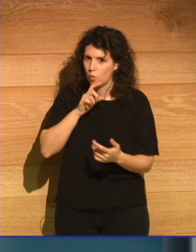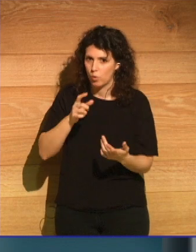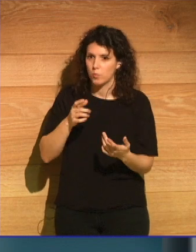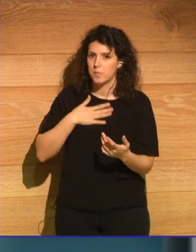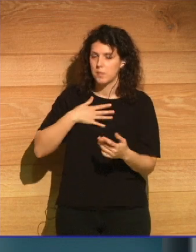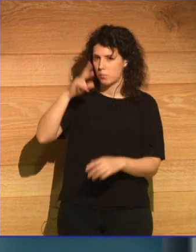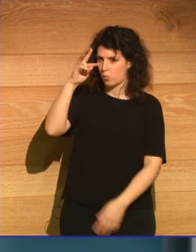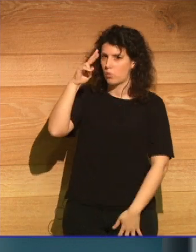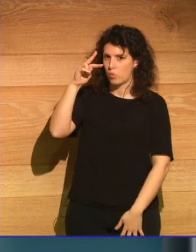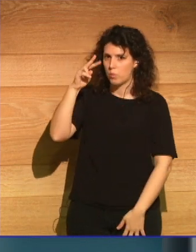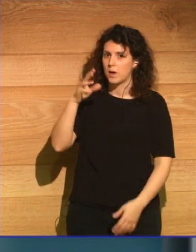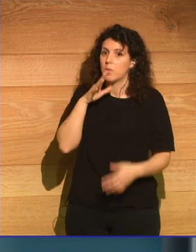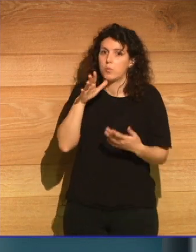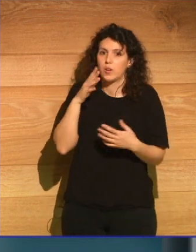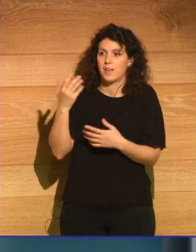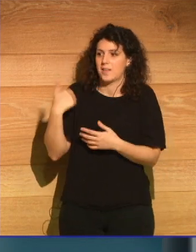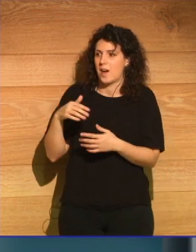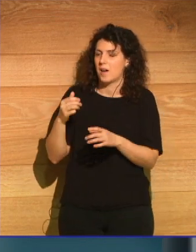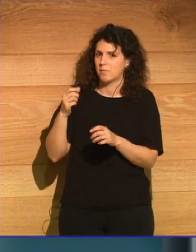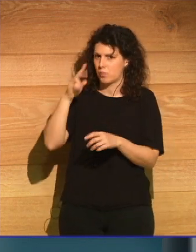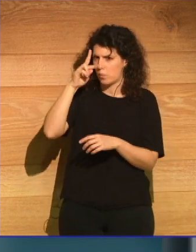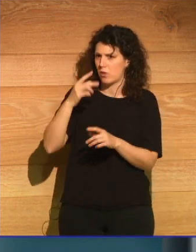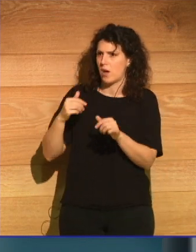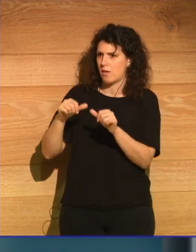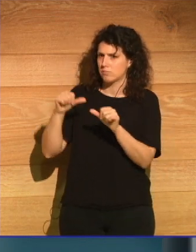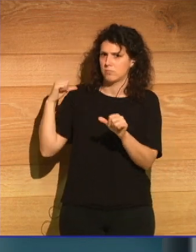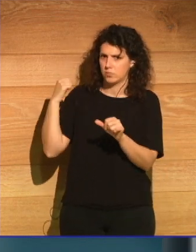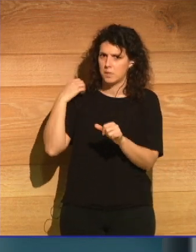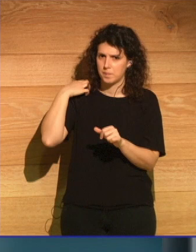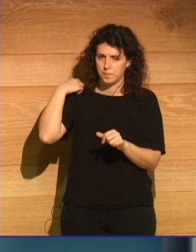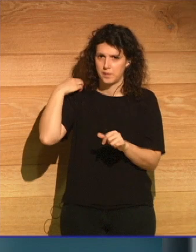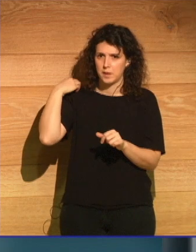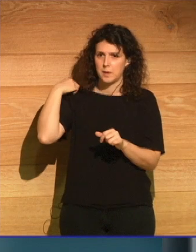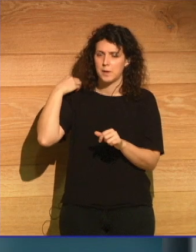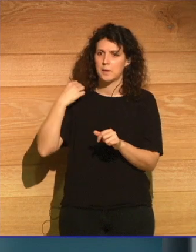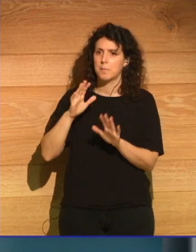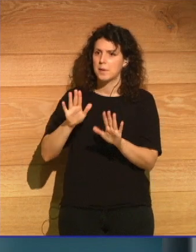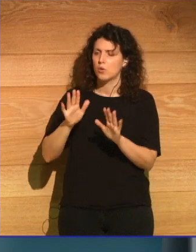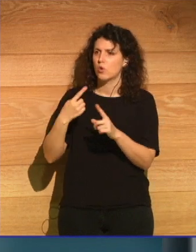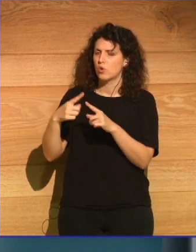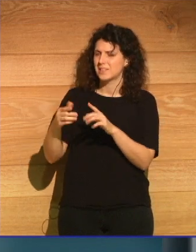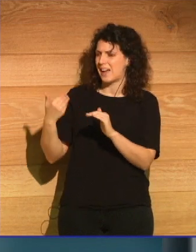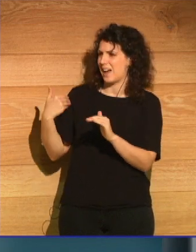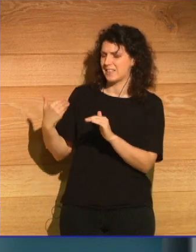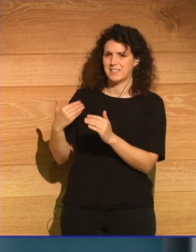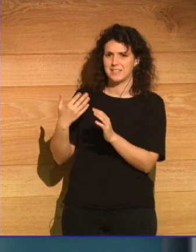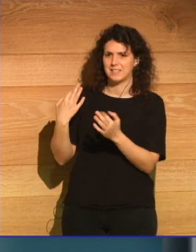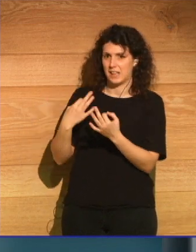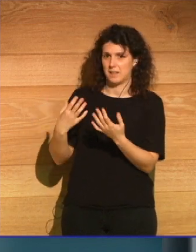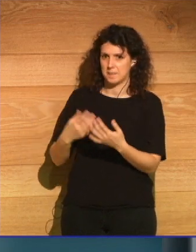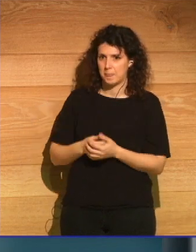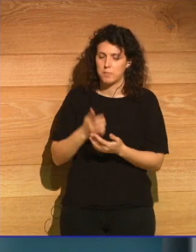Me empezó a preocupar este tema hace años, pero me preocupaba mucho el tema de qué es lo que vamos a dejar atrás. Los